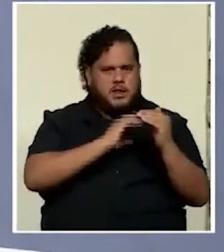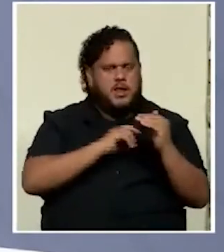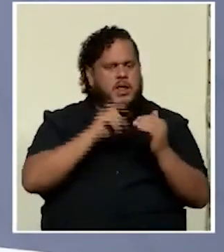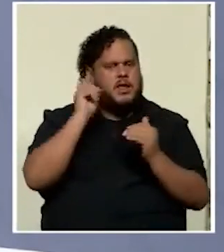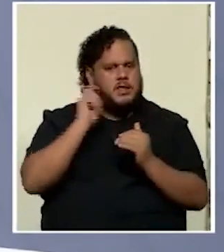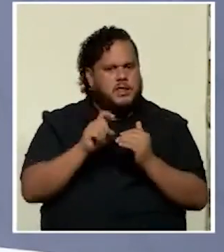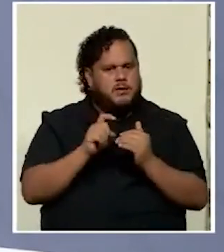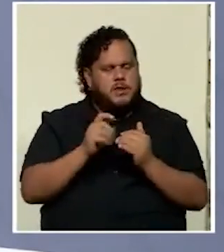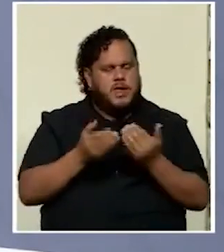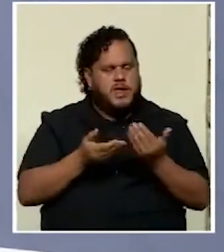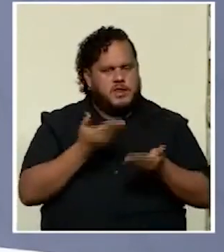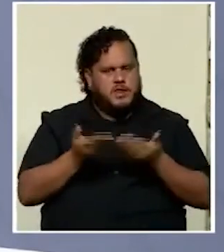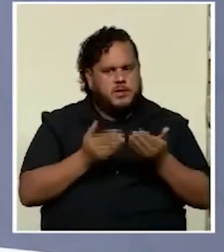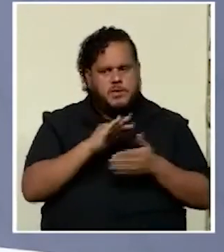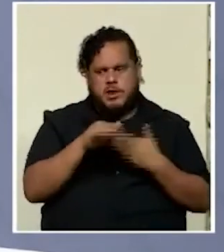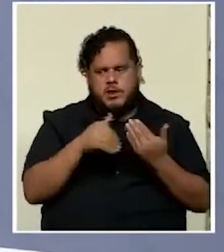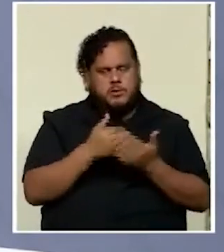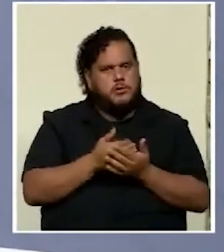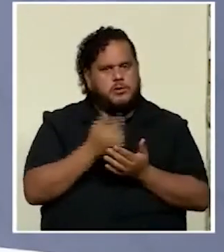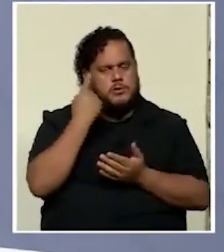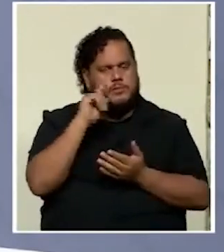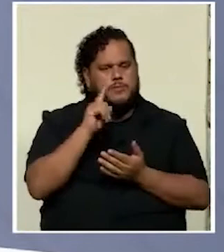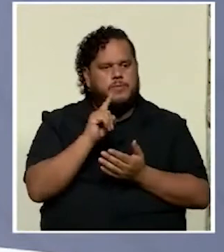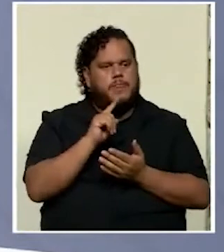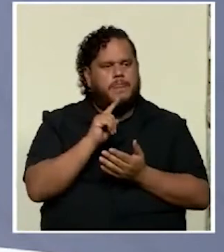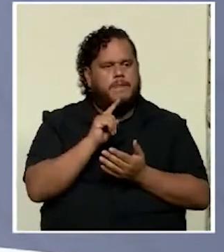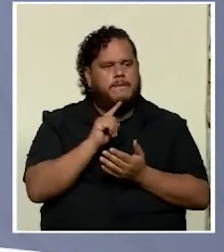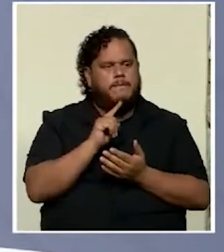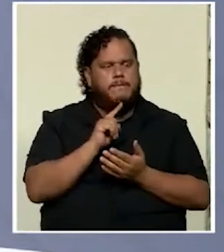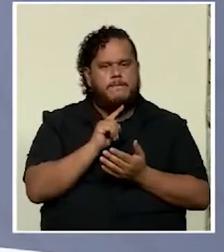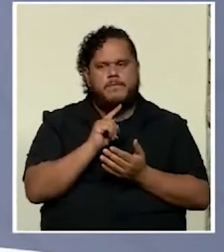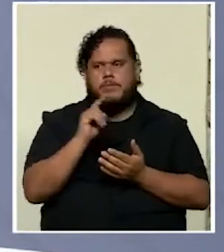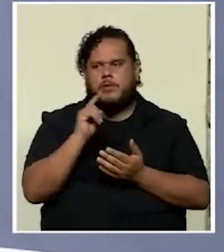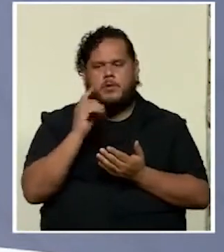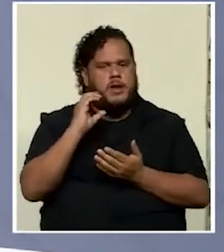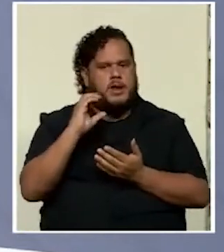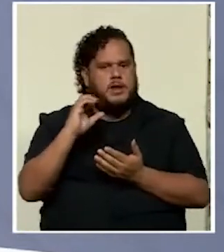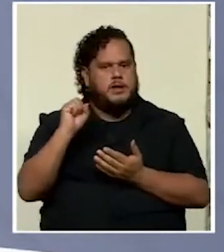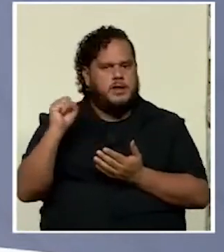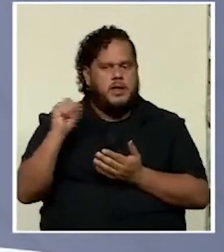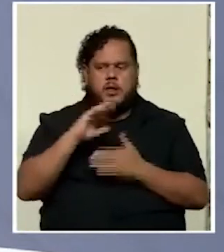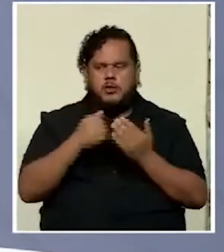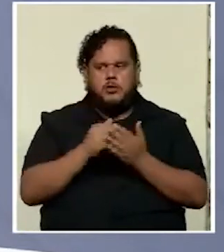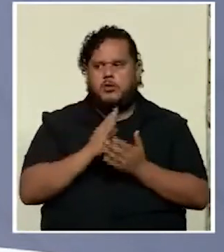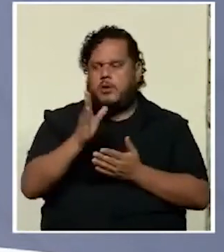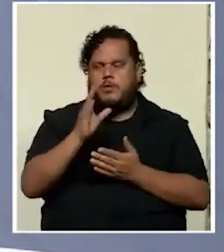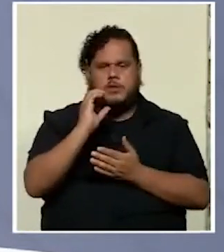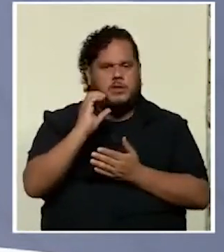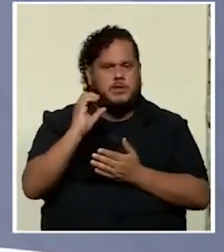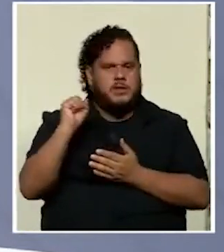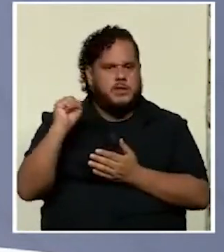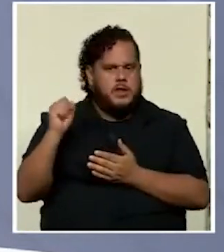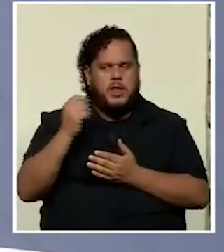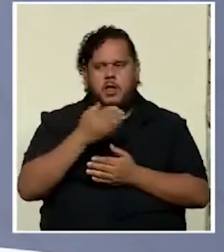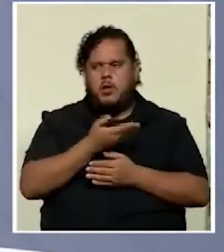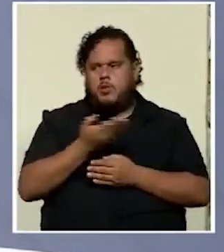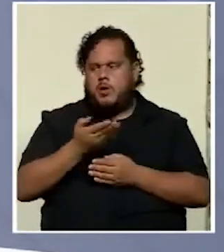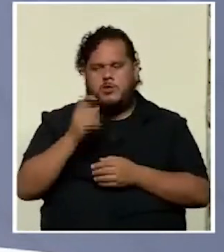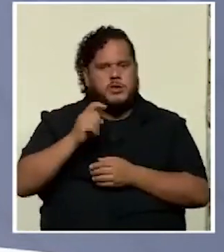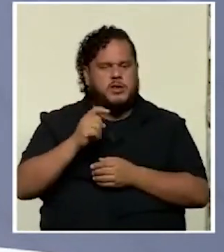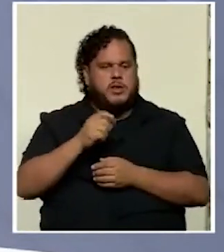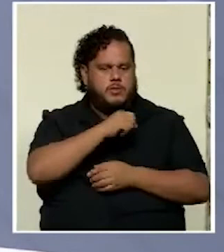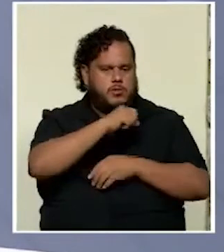a todos para como lo es la caja ¿verdad? todos vamos a la caja cuando necesitamos operarnos de